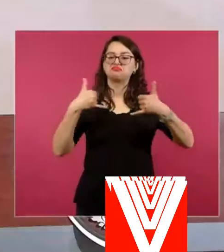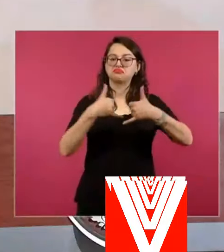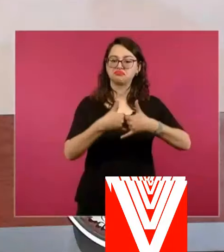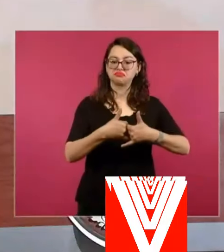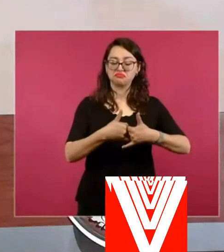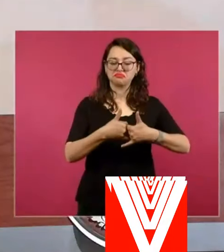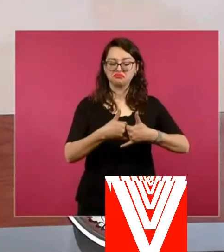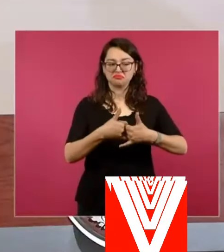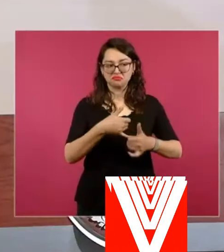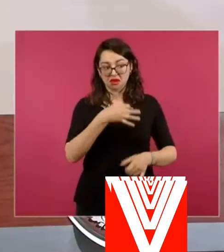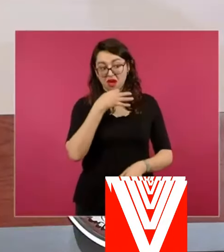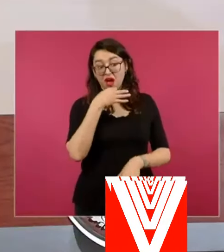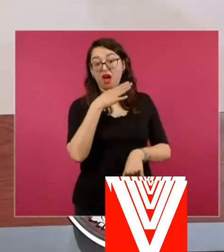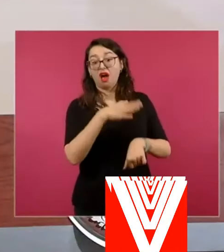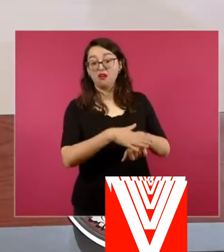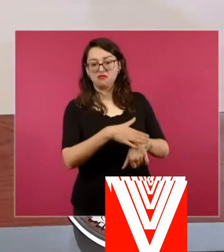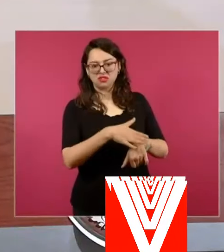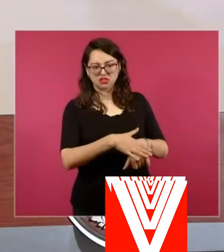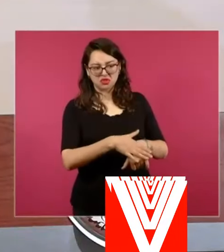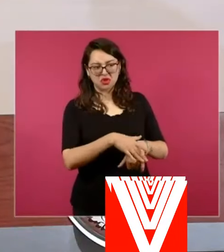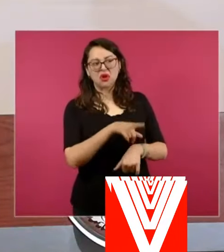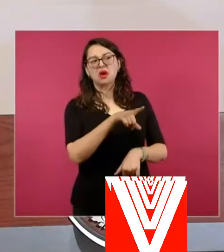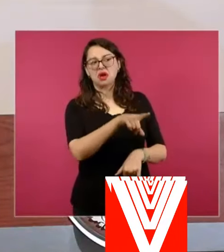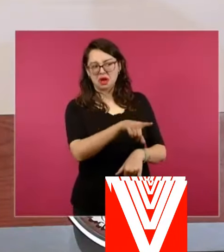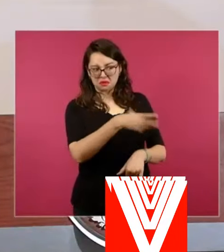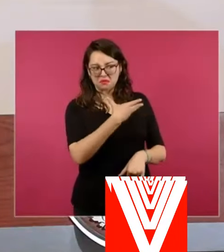para decirle que ya sabía